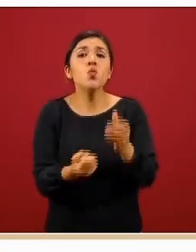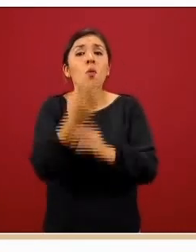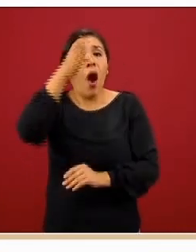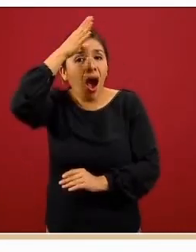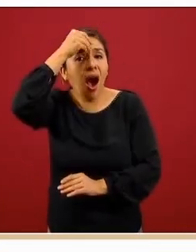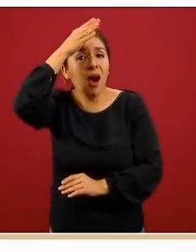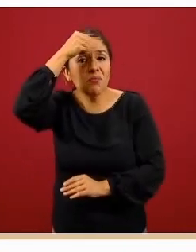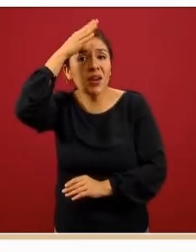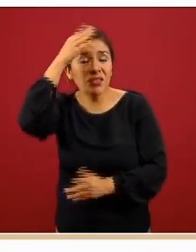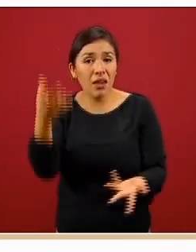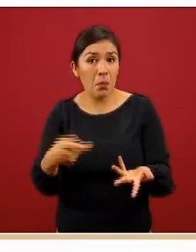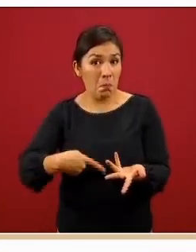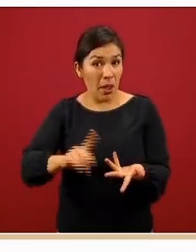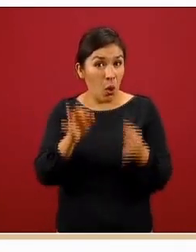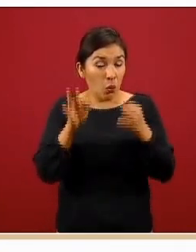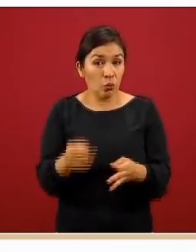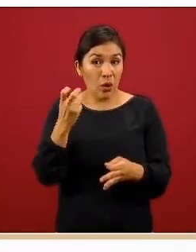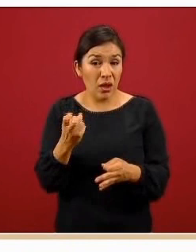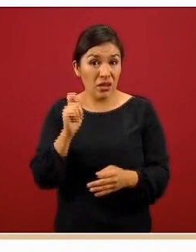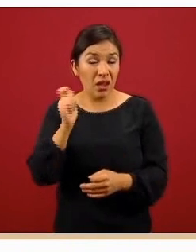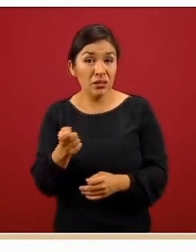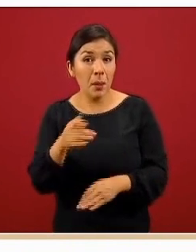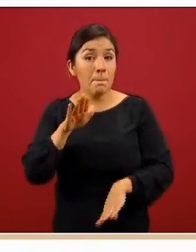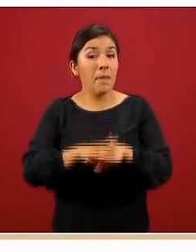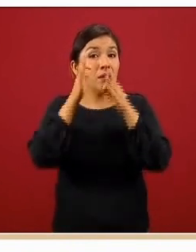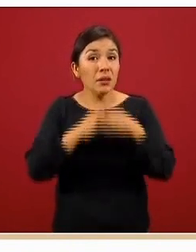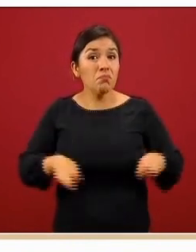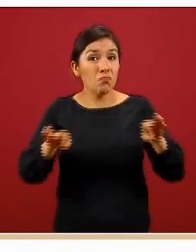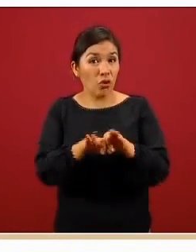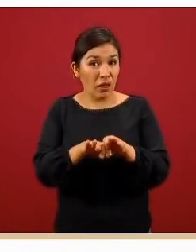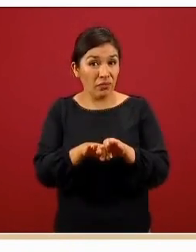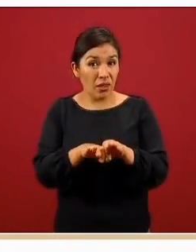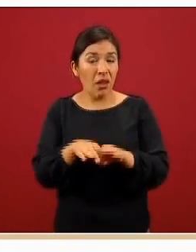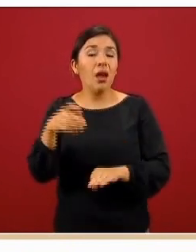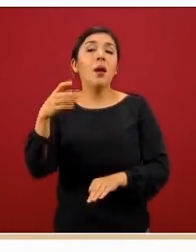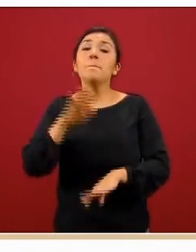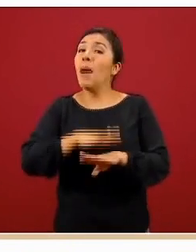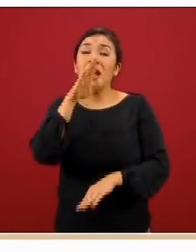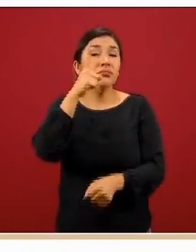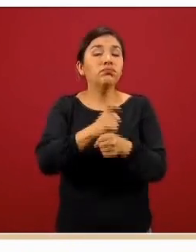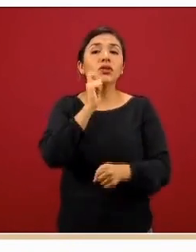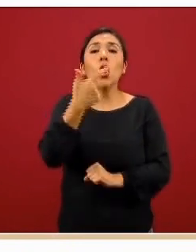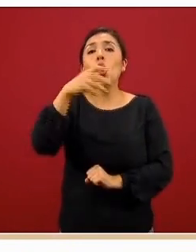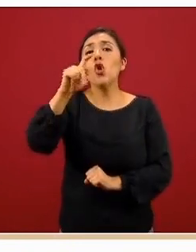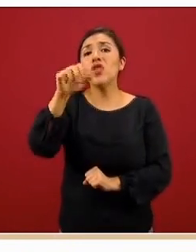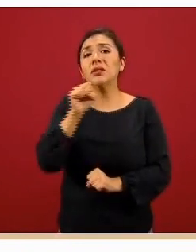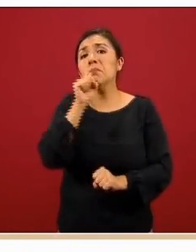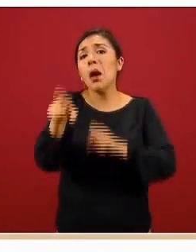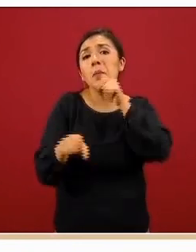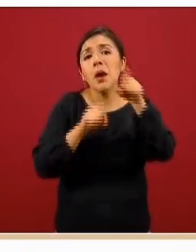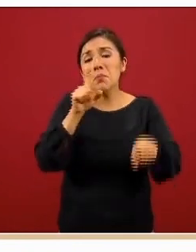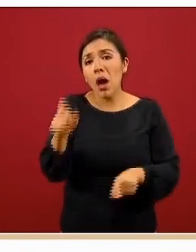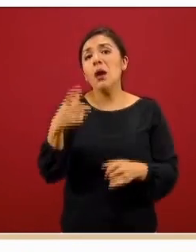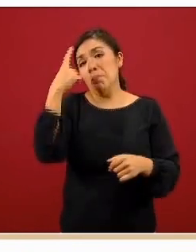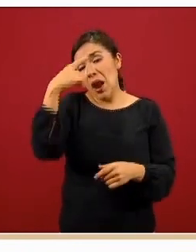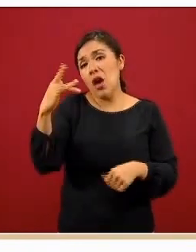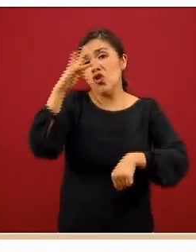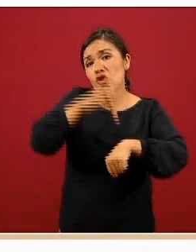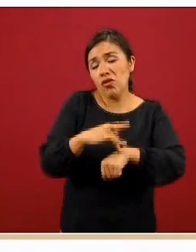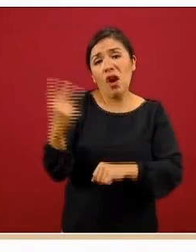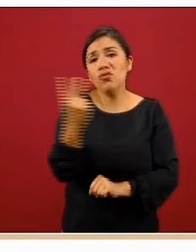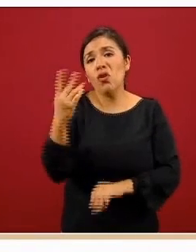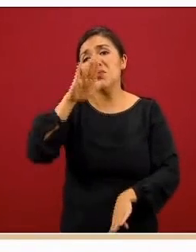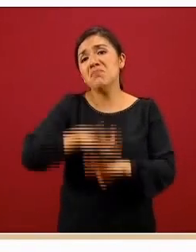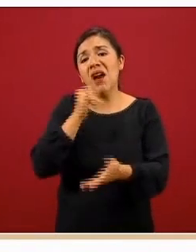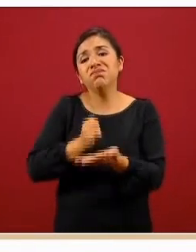pero no es necesariamente uno de los tan importante como sería a través de gotas pero son tanto gotas como contactos los mecanismos